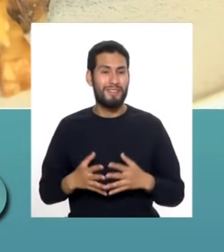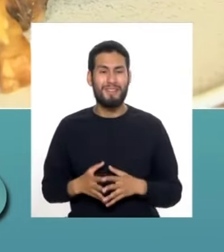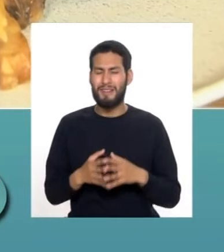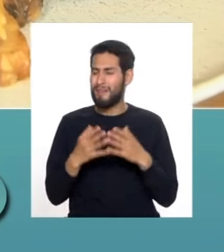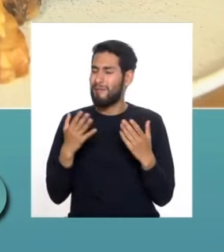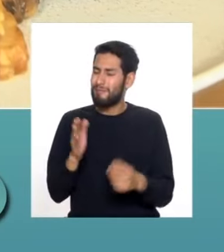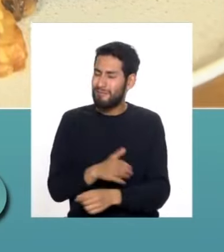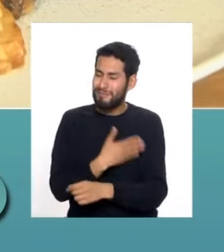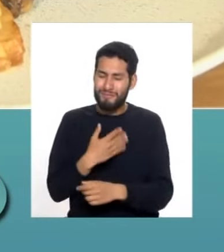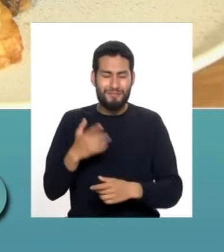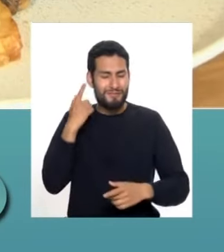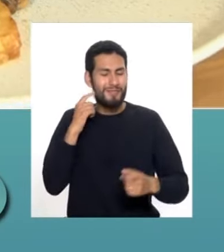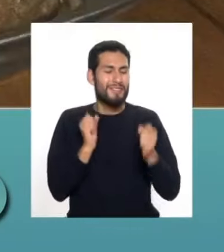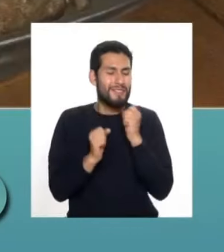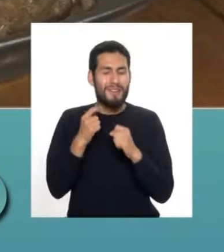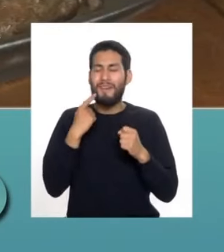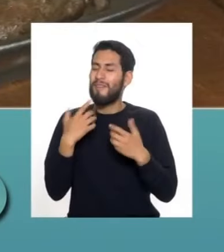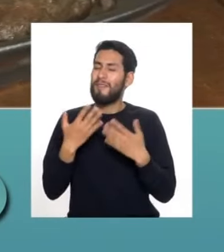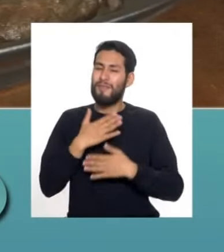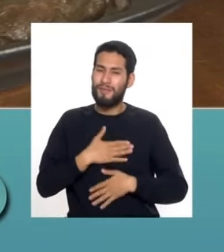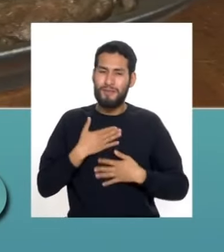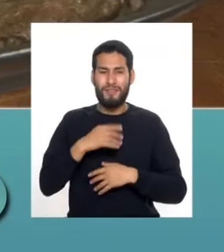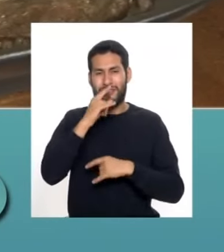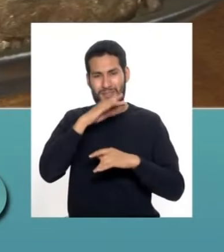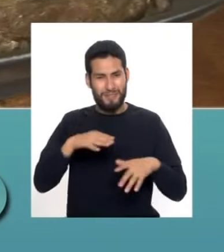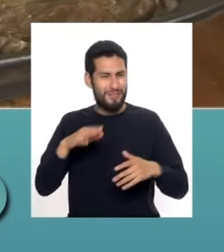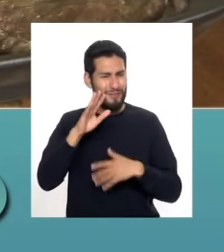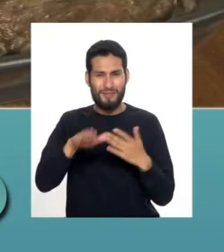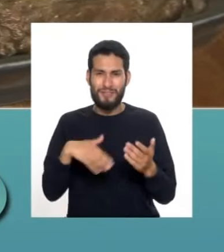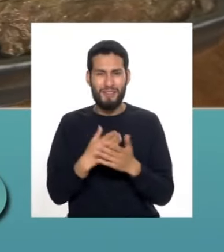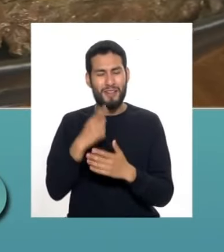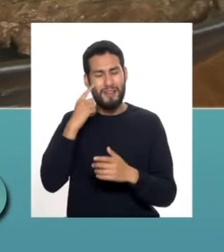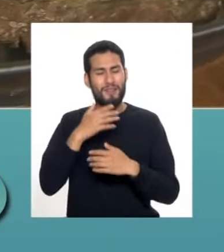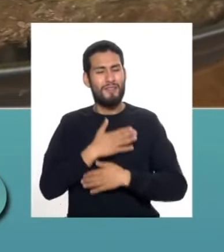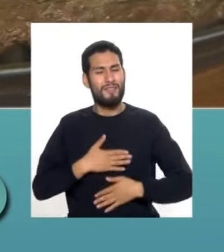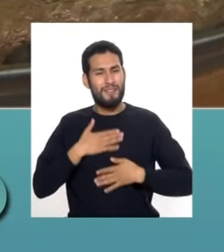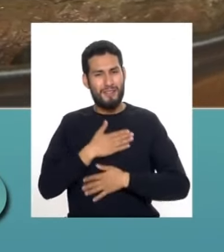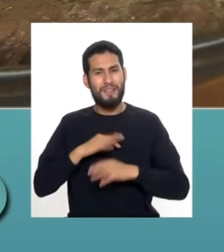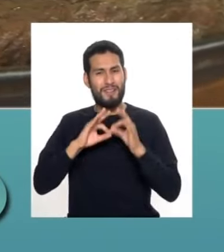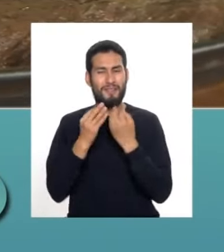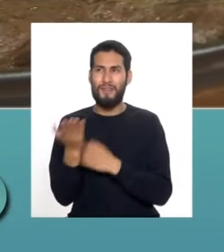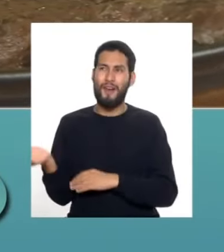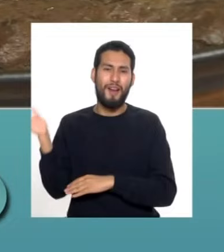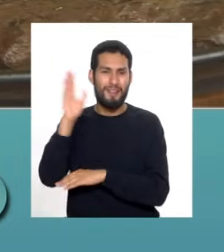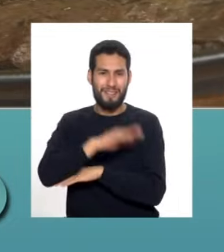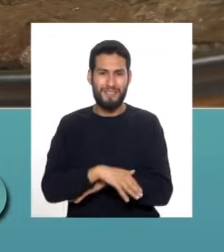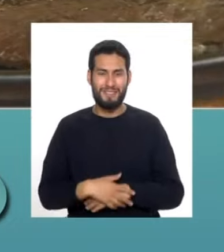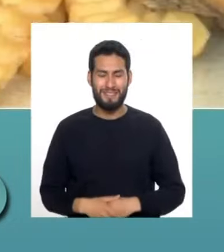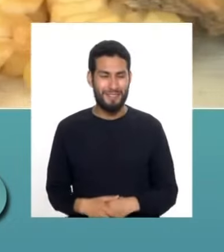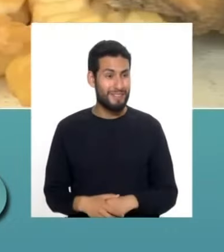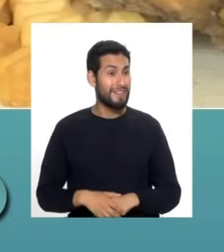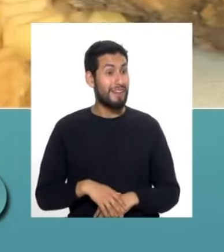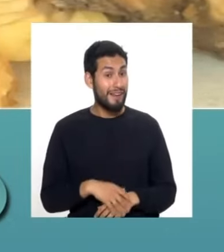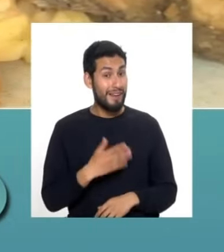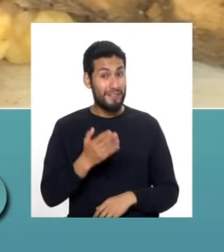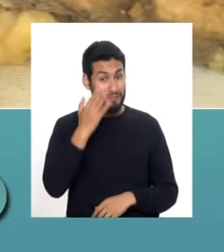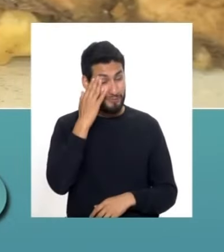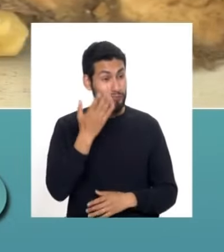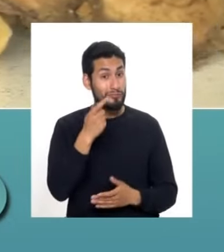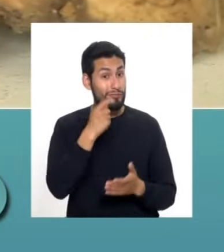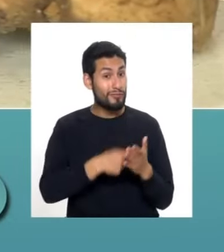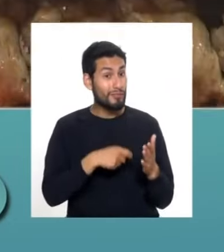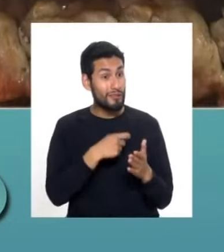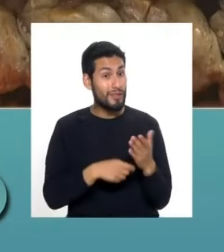mucha música, mucha diversión, juegos para niños. Es un evento familiar para disfrutar todo el día. ¿Y sabemos si es que hay algún